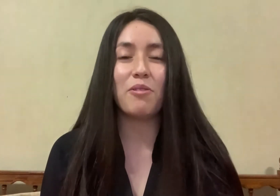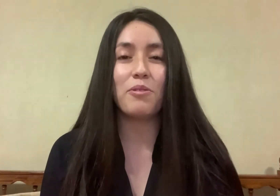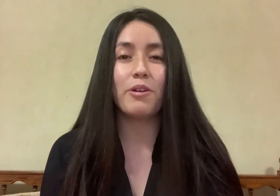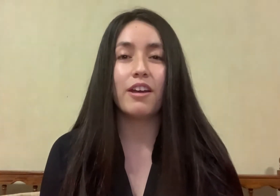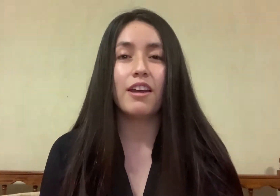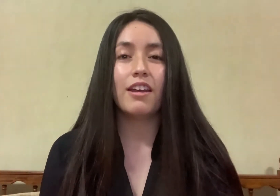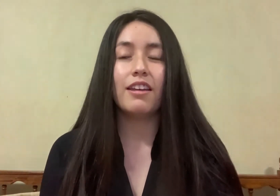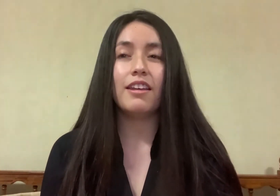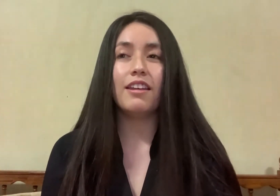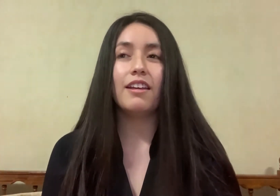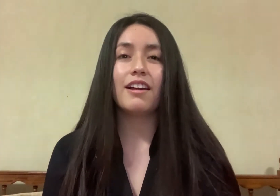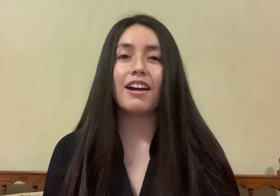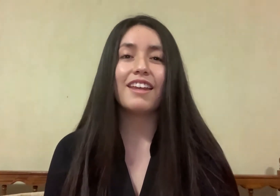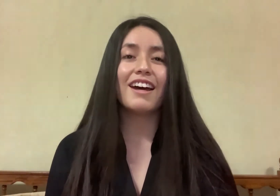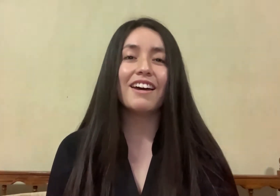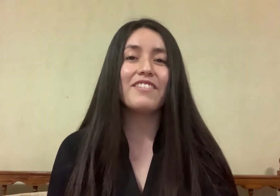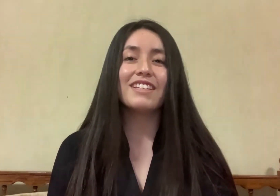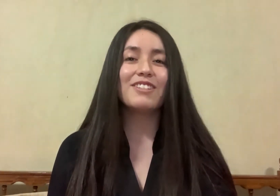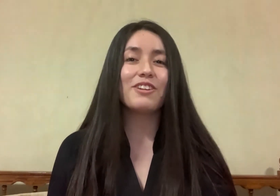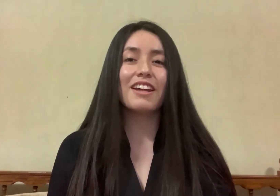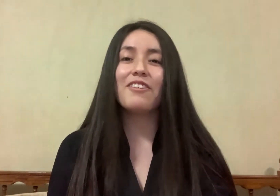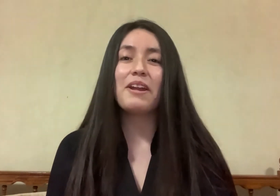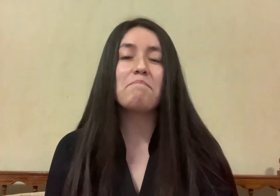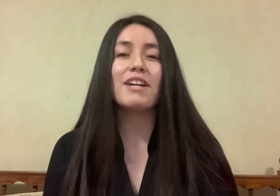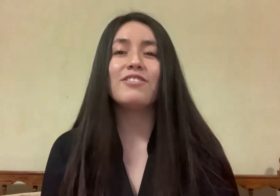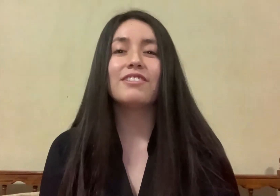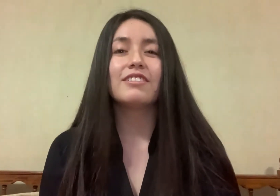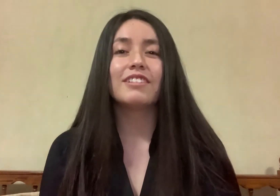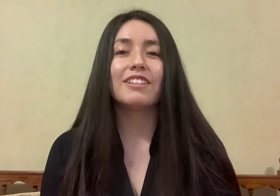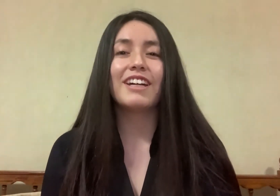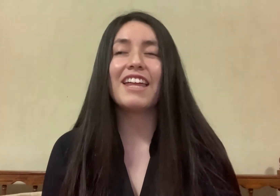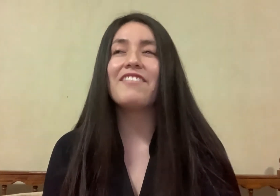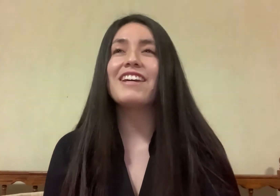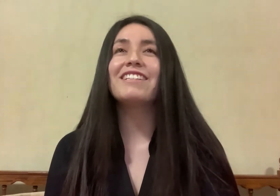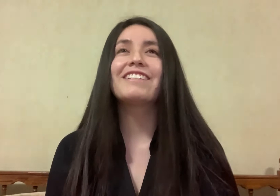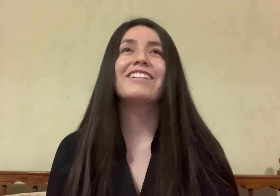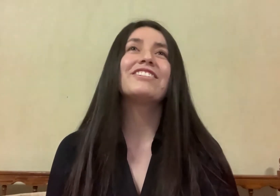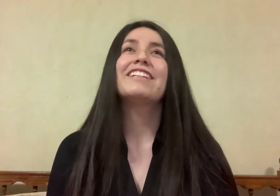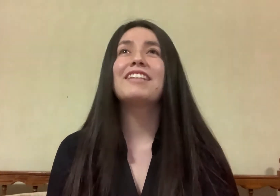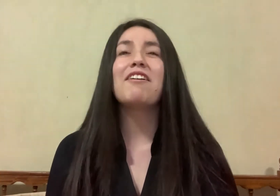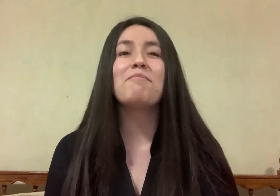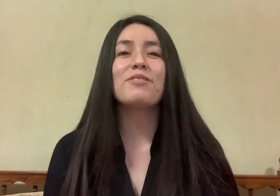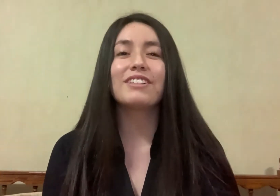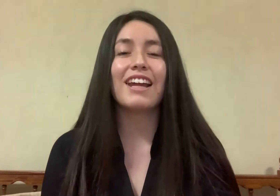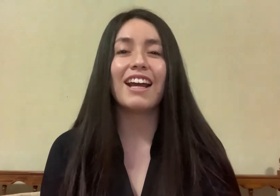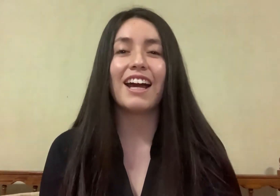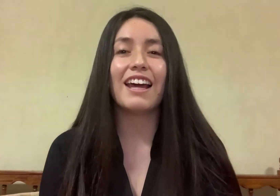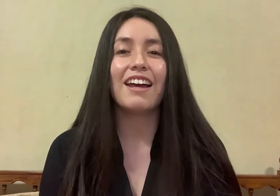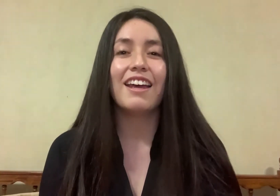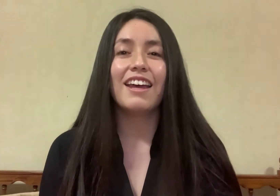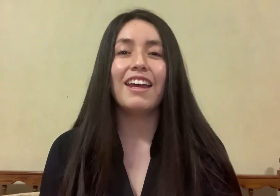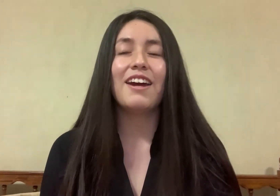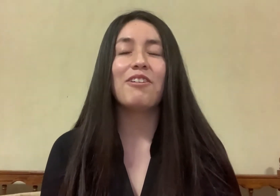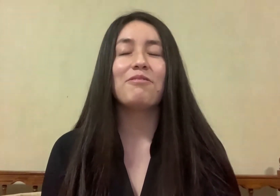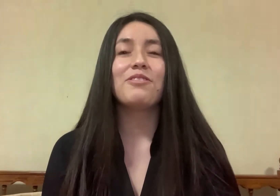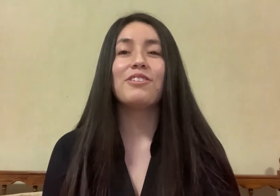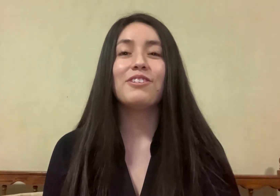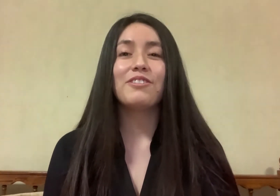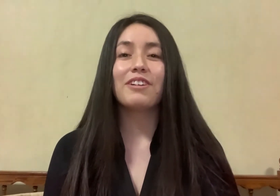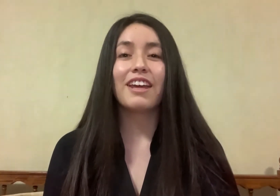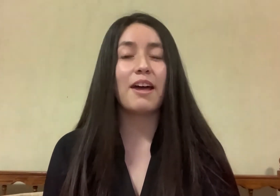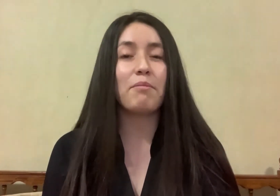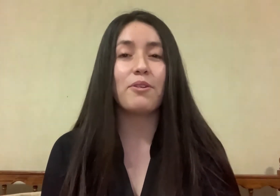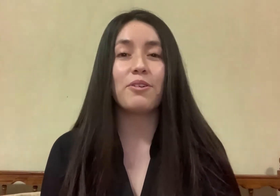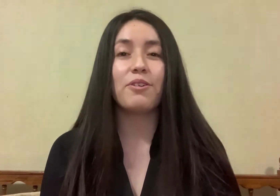poco a la U. Y cada vez los recreos eran menos. Cada vez que nos sentábamos en la escala, era como,